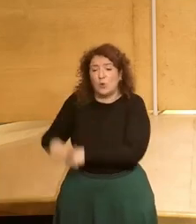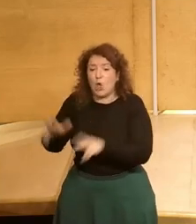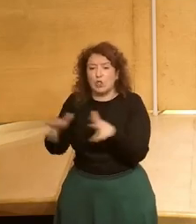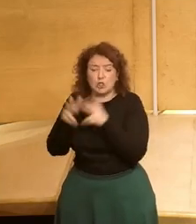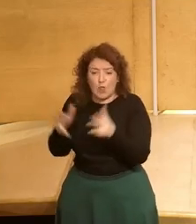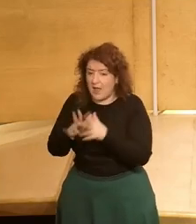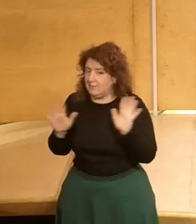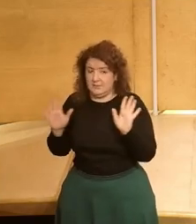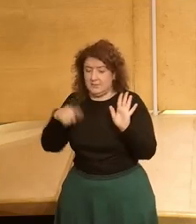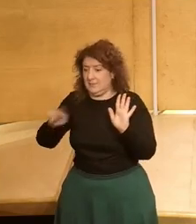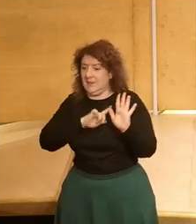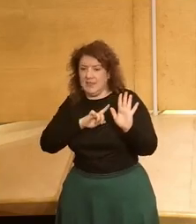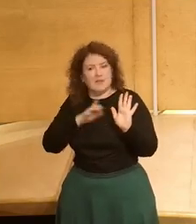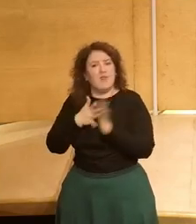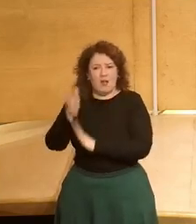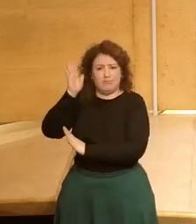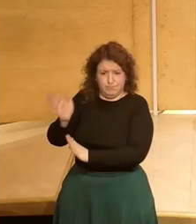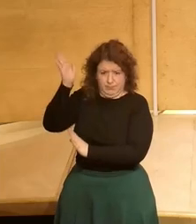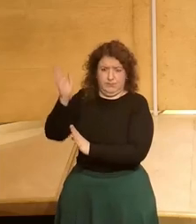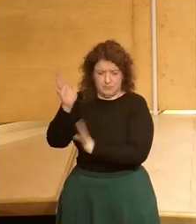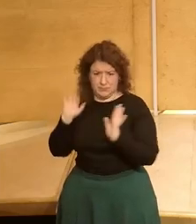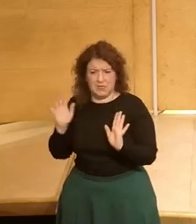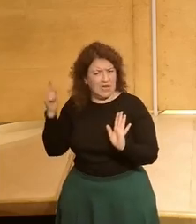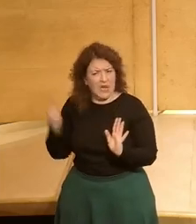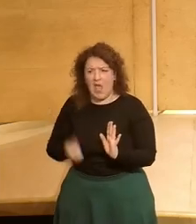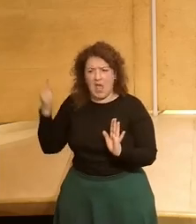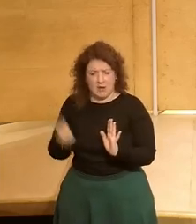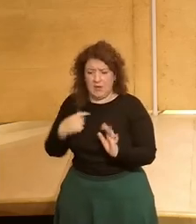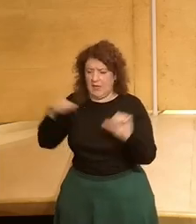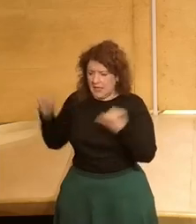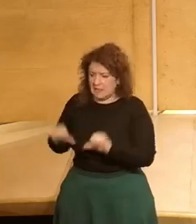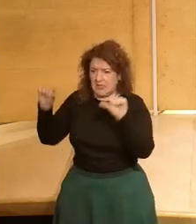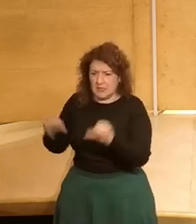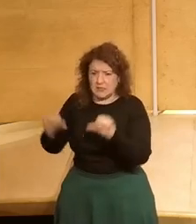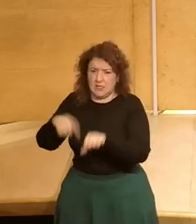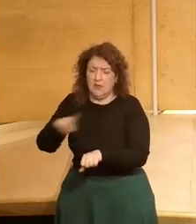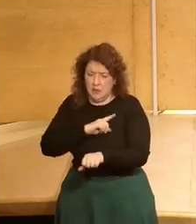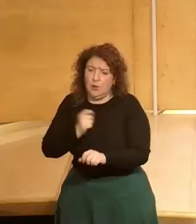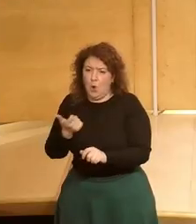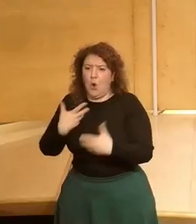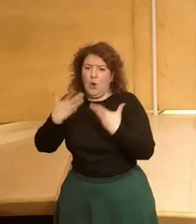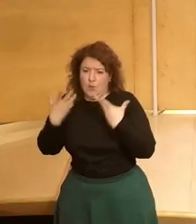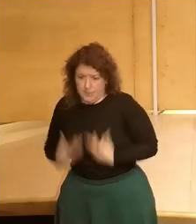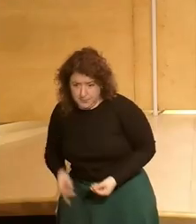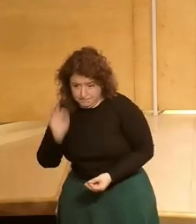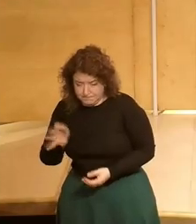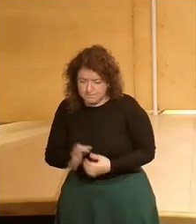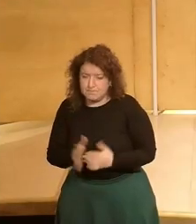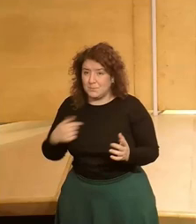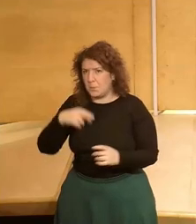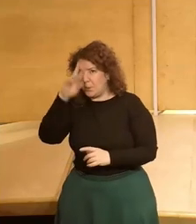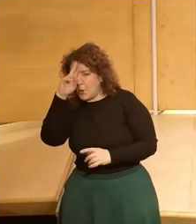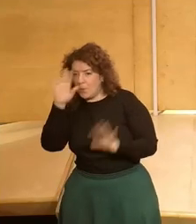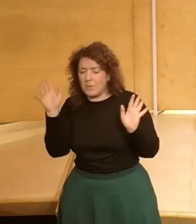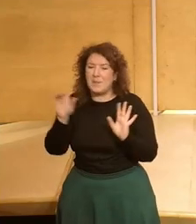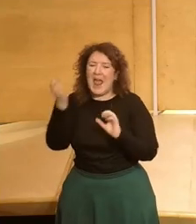que el sistema ha tenido una cara negativa de todas estas crisis el pozo que han ido dejando y a me suele preocupar mucho porque a veces son